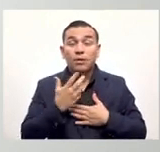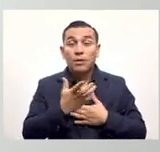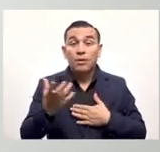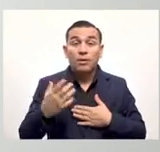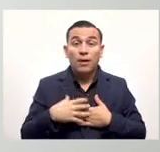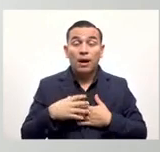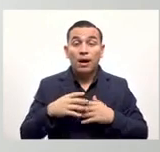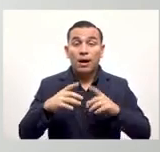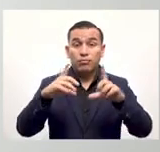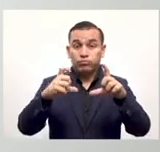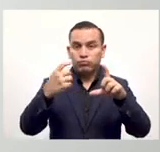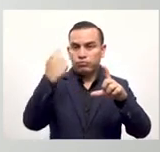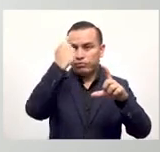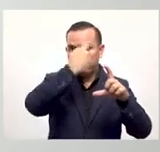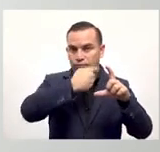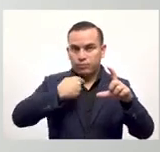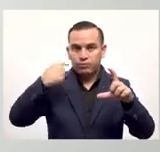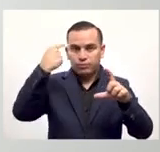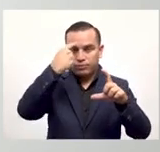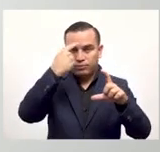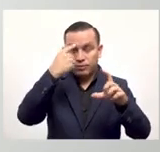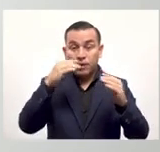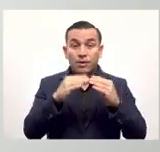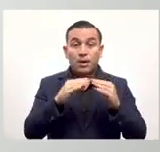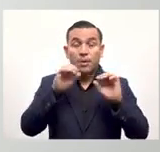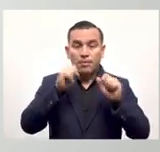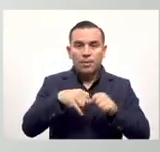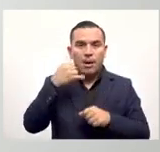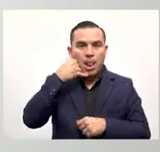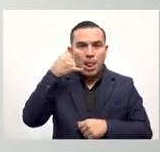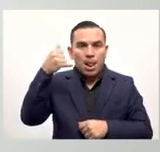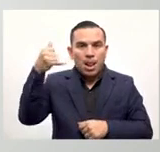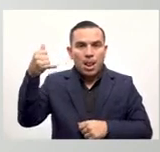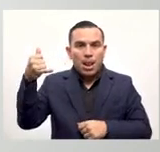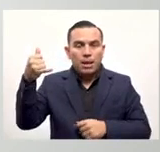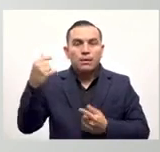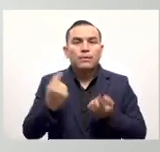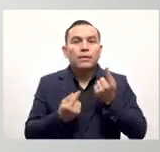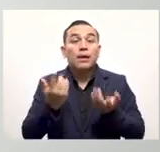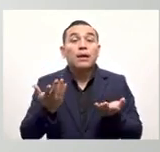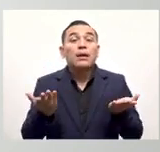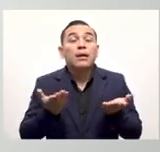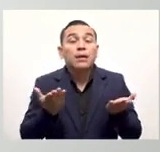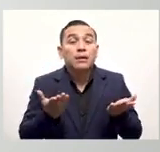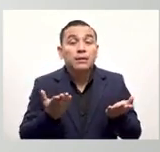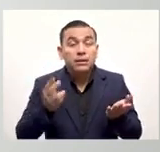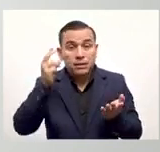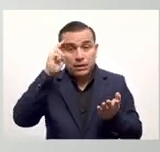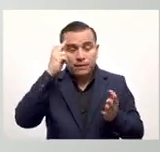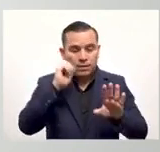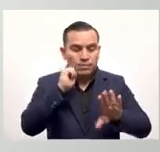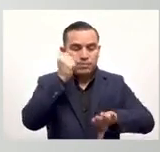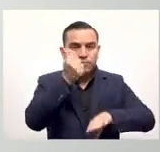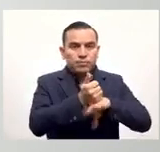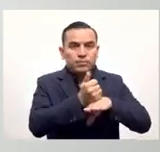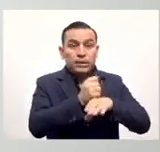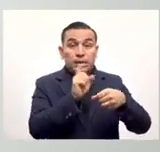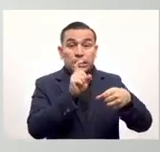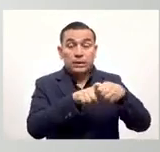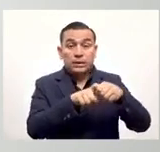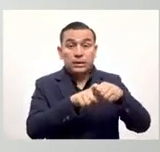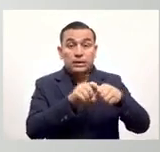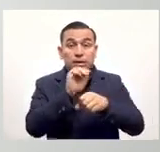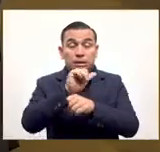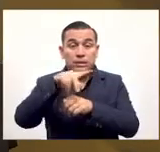tiene reconocimiento facial o una verificación por call center para crear su cuenta esto es únicamente en el momento de crear la cuenta no para